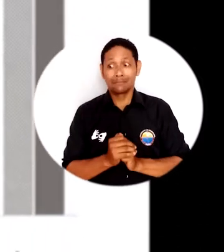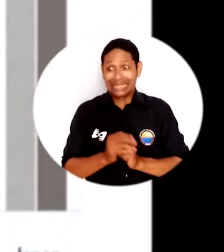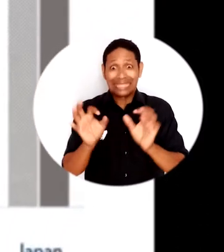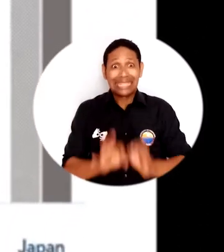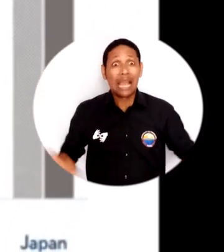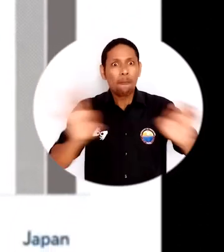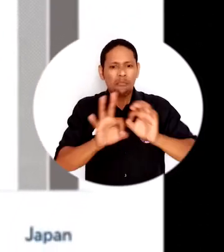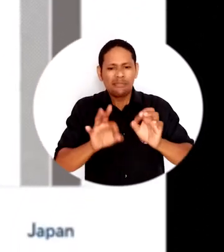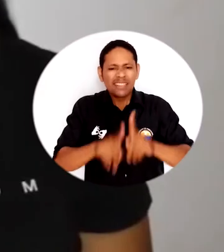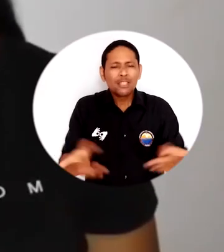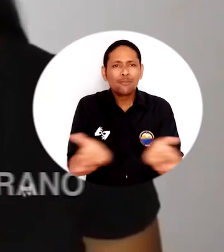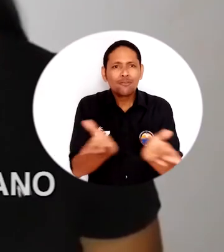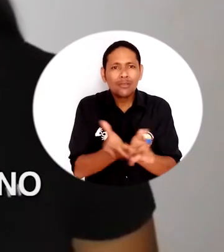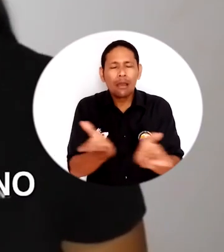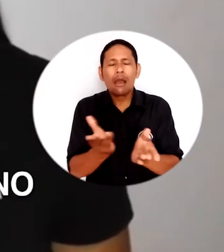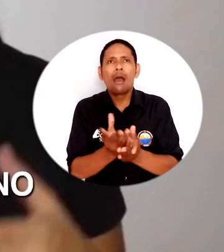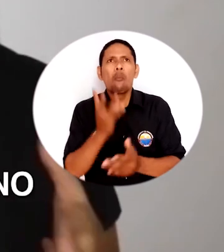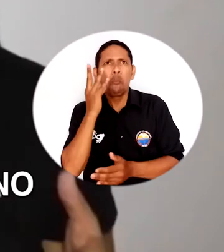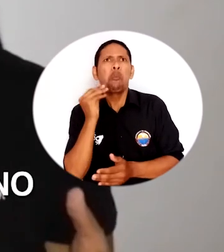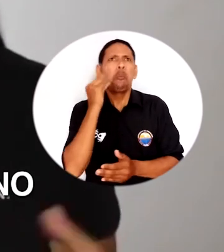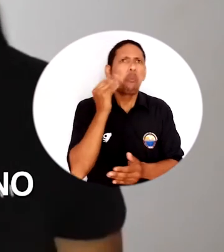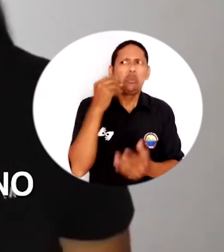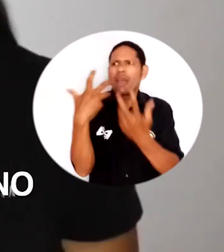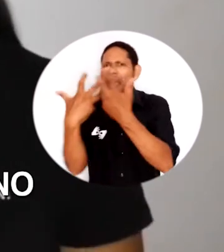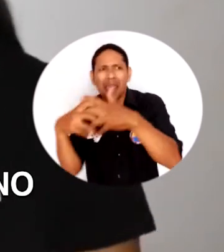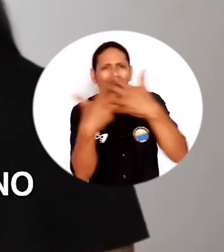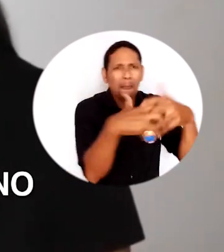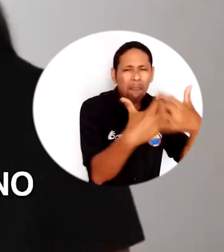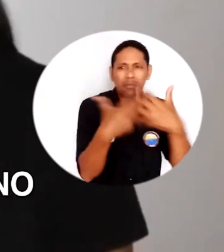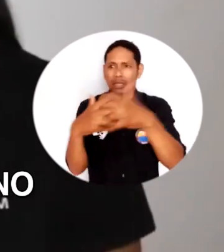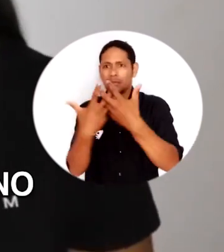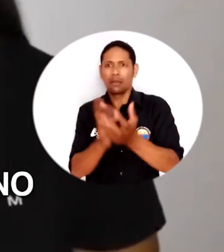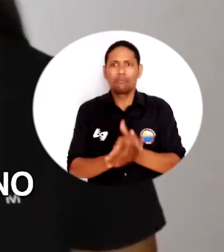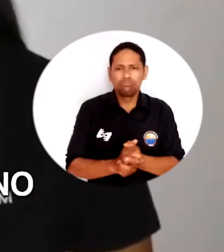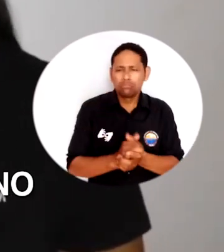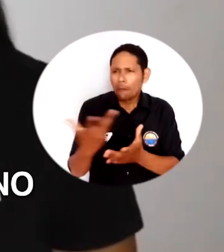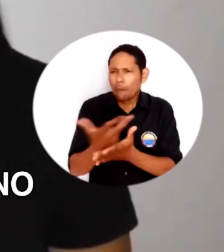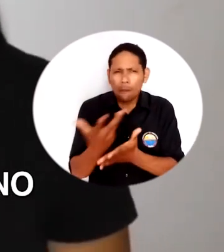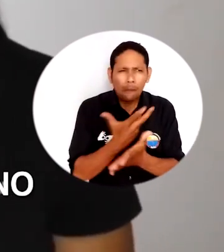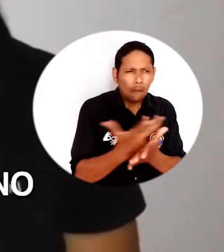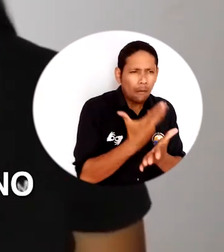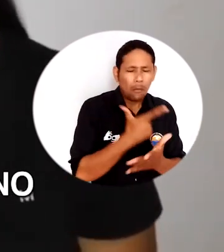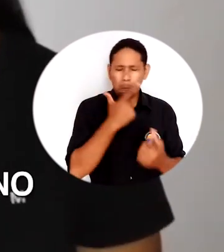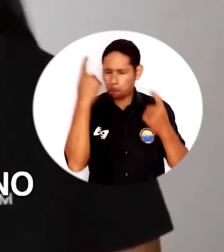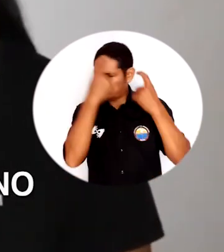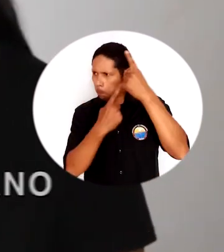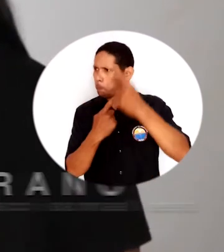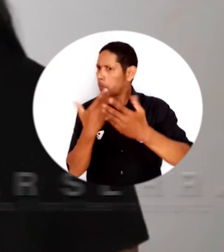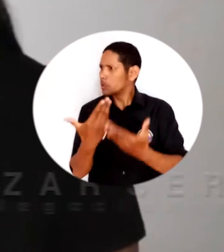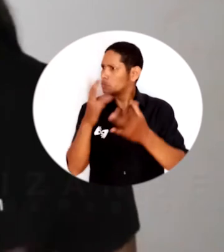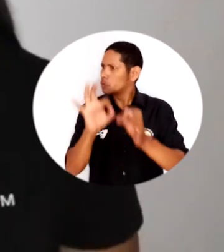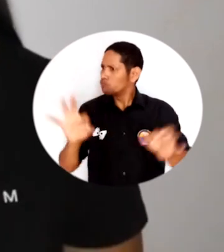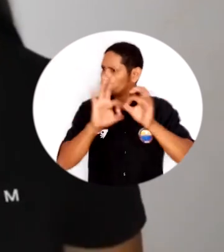Estos espacios son muy importantes debido a que los estudiantes tienen contacto y experiencias con las empresas, pueden seguir y